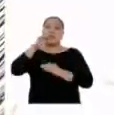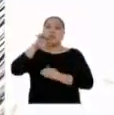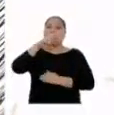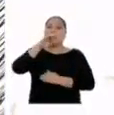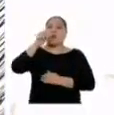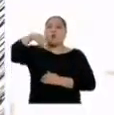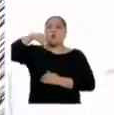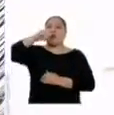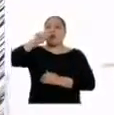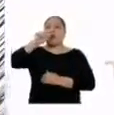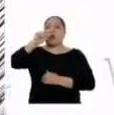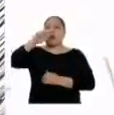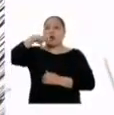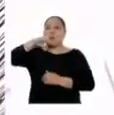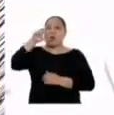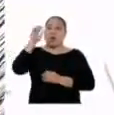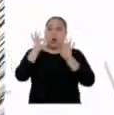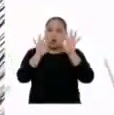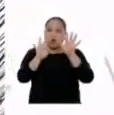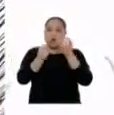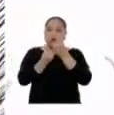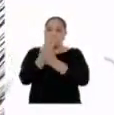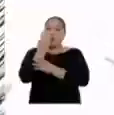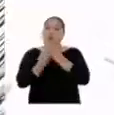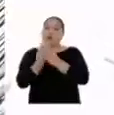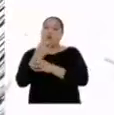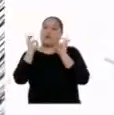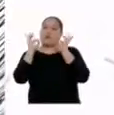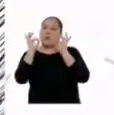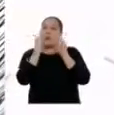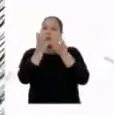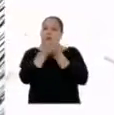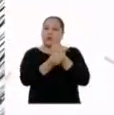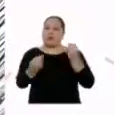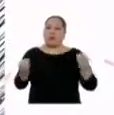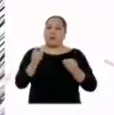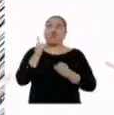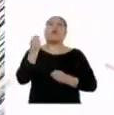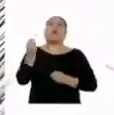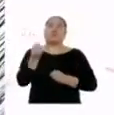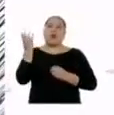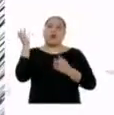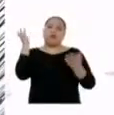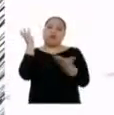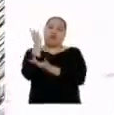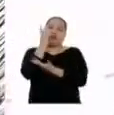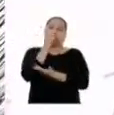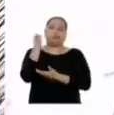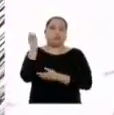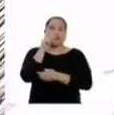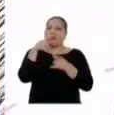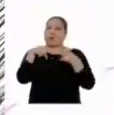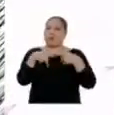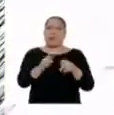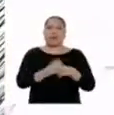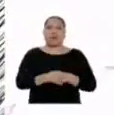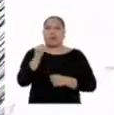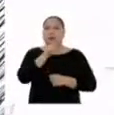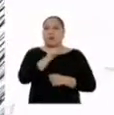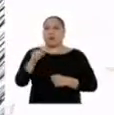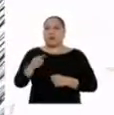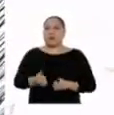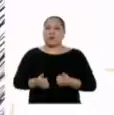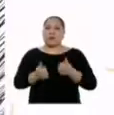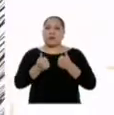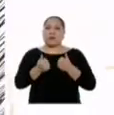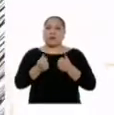plantas que están en peligro de extinción debido a la tal ilegal. Esas plantas que están en peligro de extinción